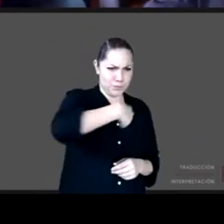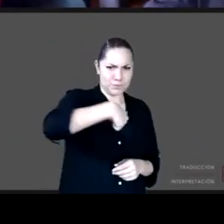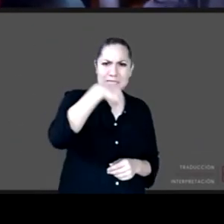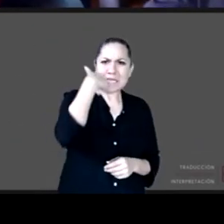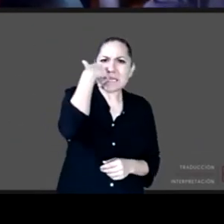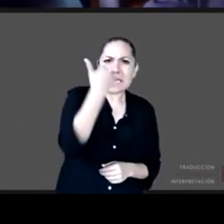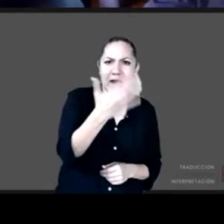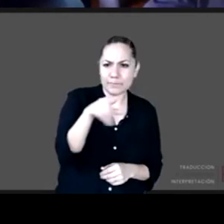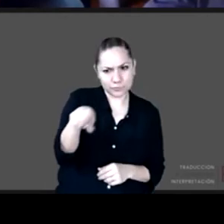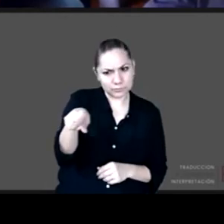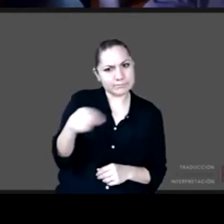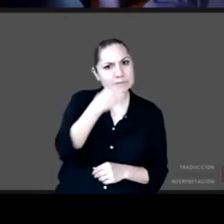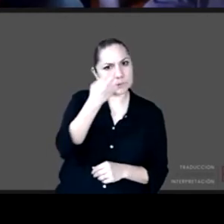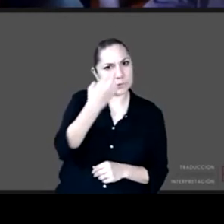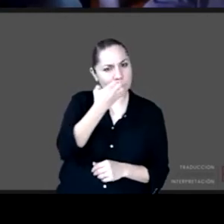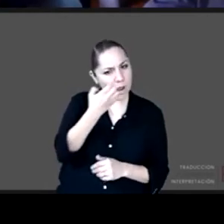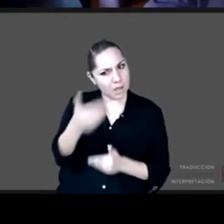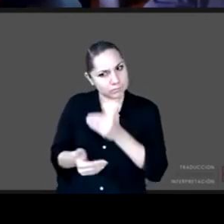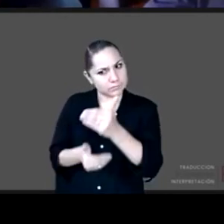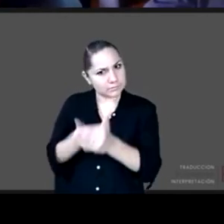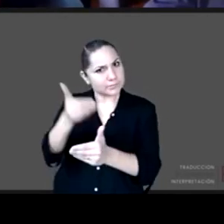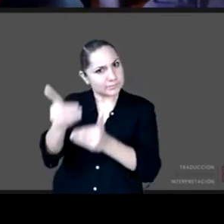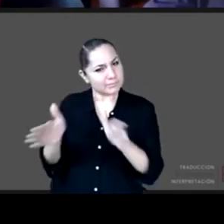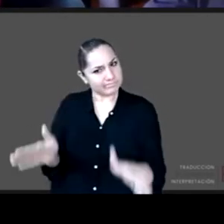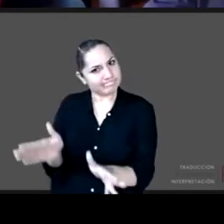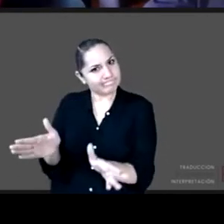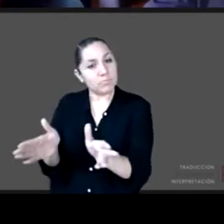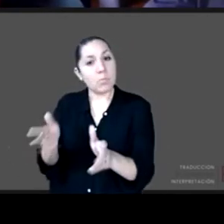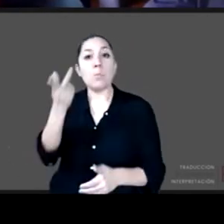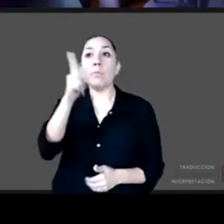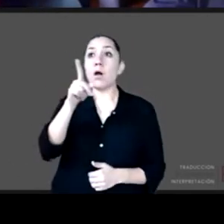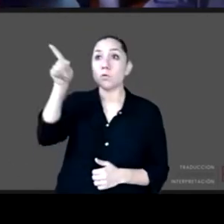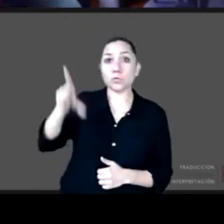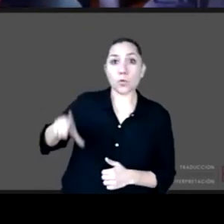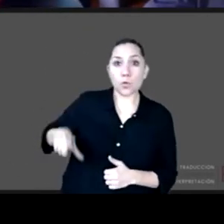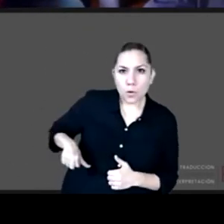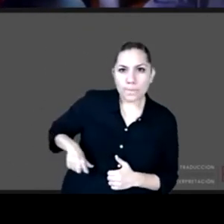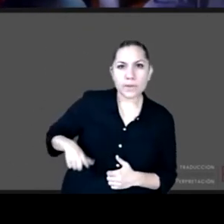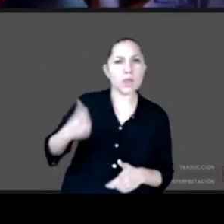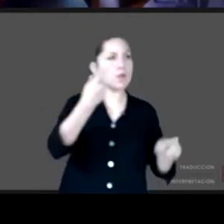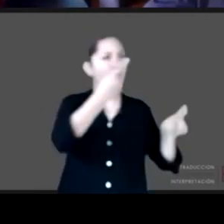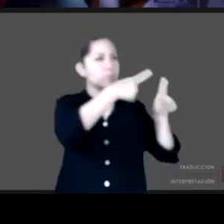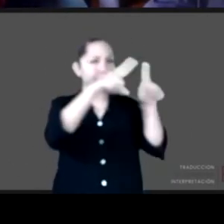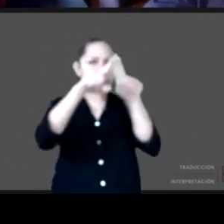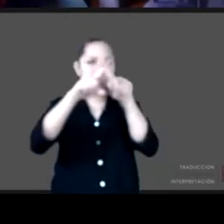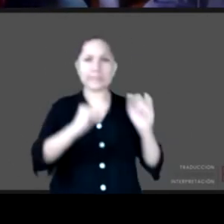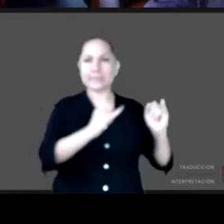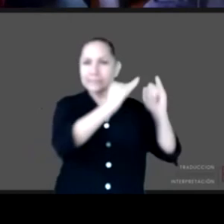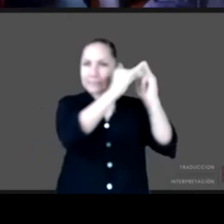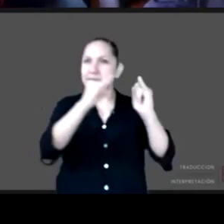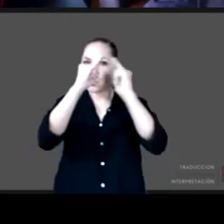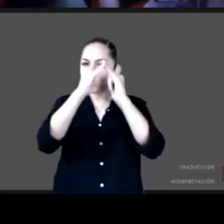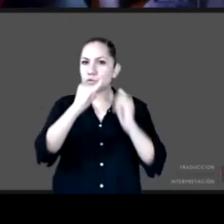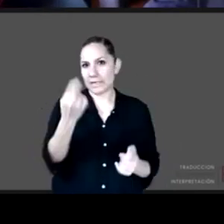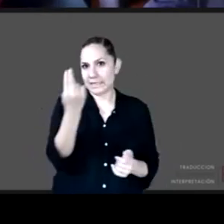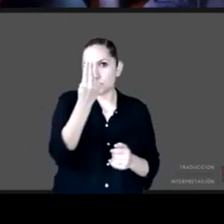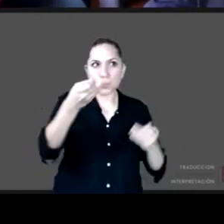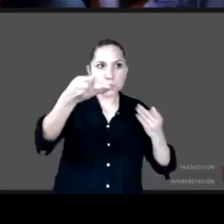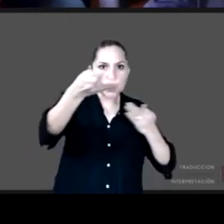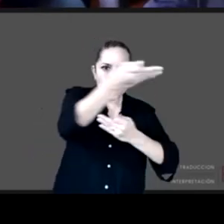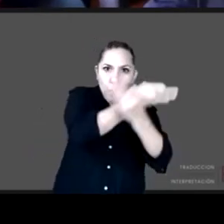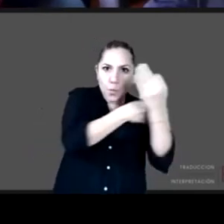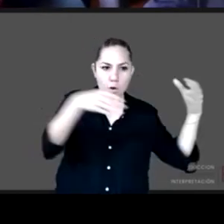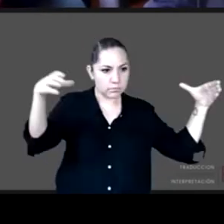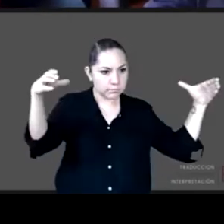instituciones y órdenes de gobierno y organismos, no es